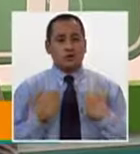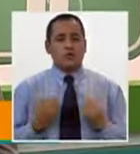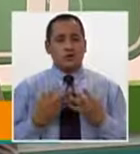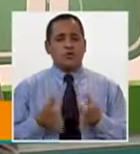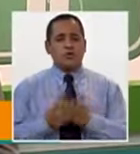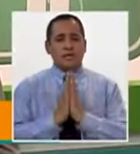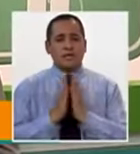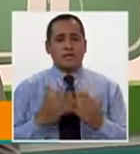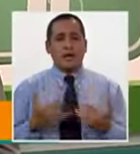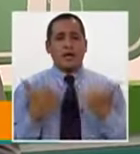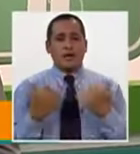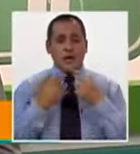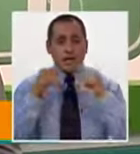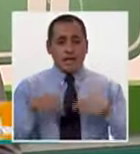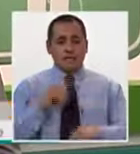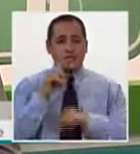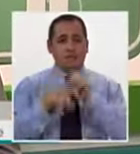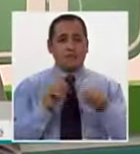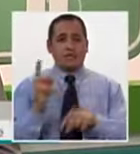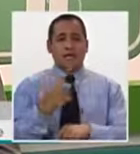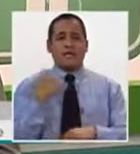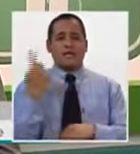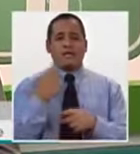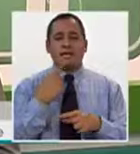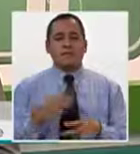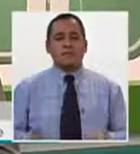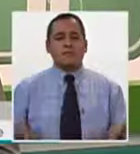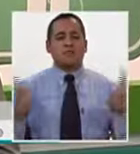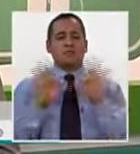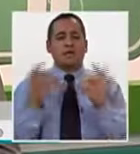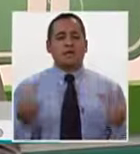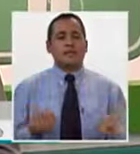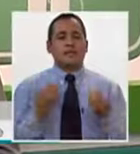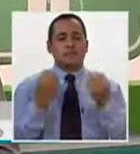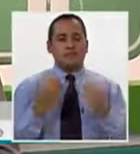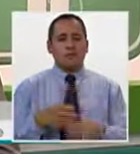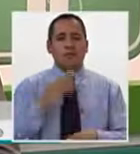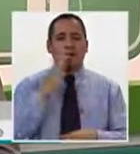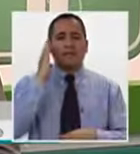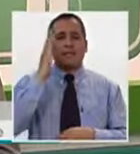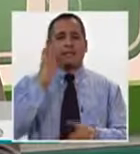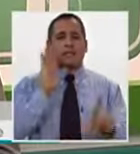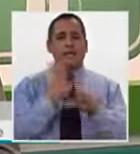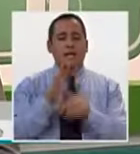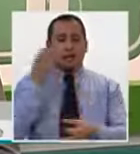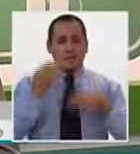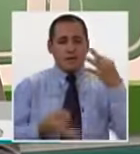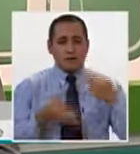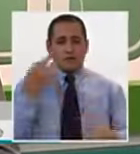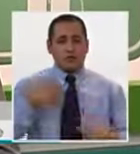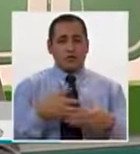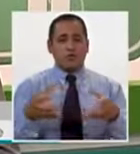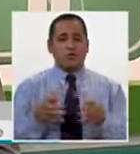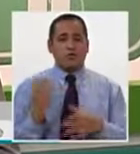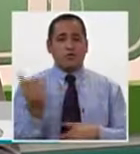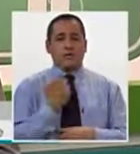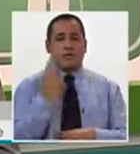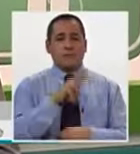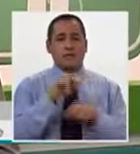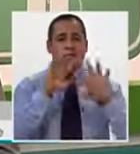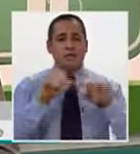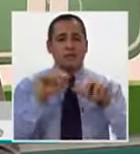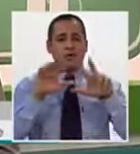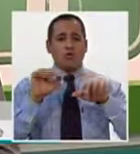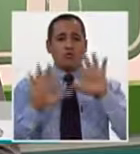yo vuelvo a insistir, esta encuesta nacional es fundamental, fue un mandato de la Ley del Presupuesto del Sector Público 29